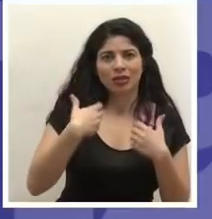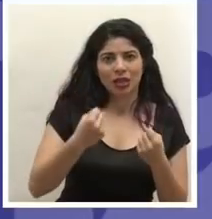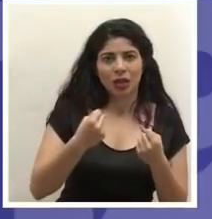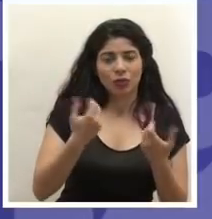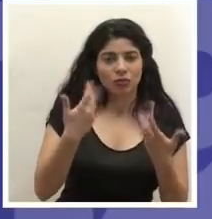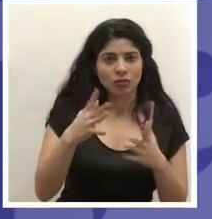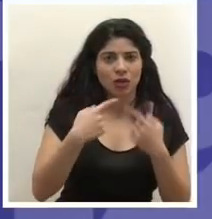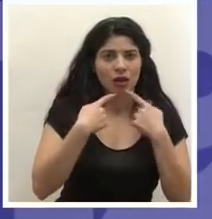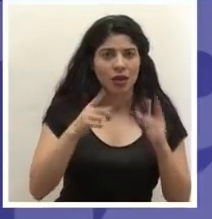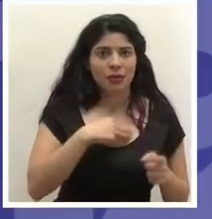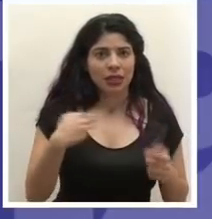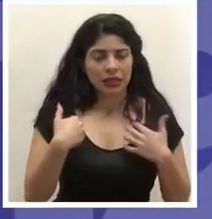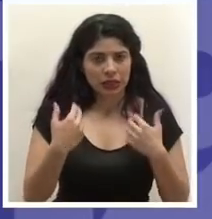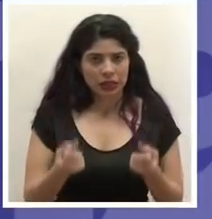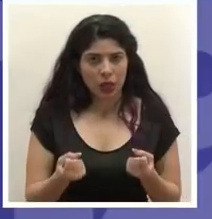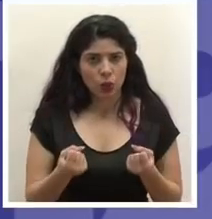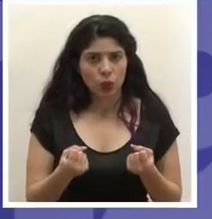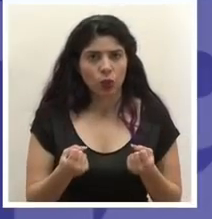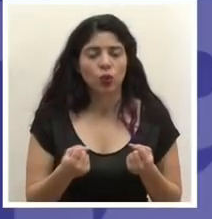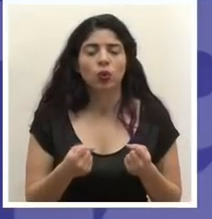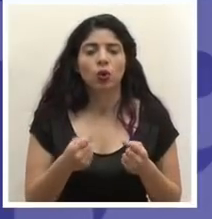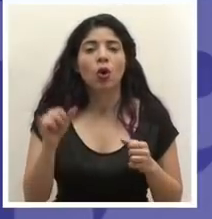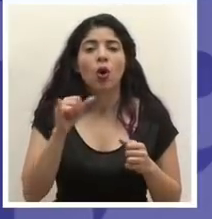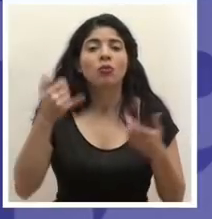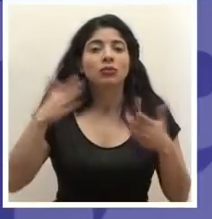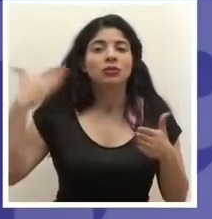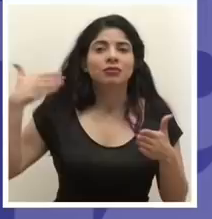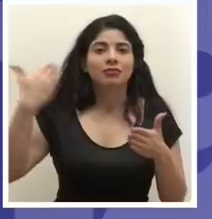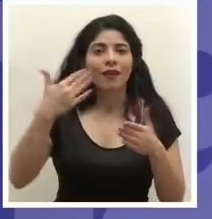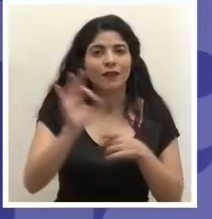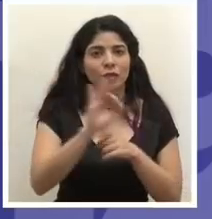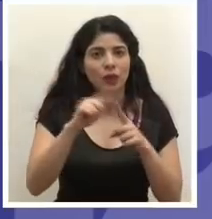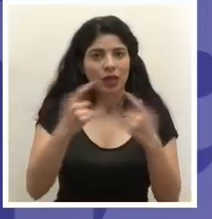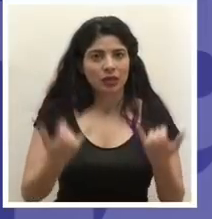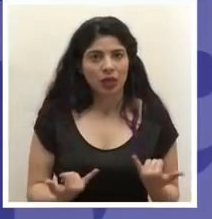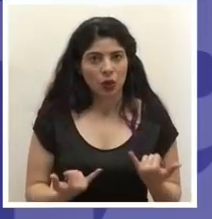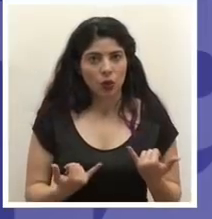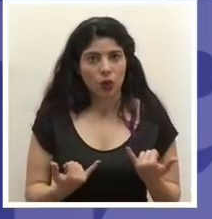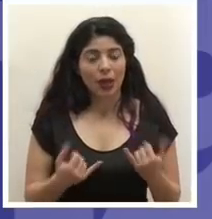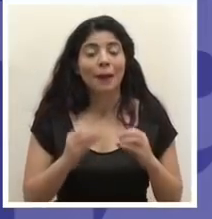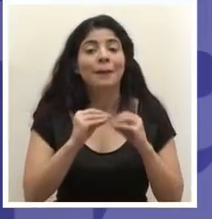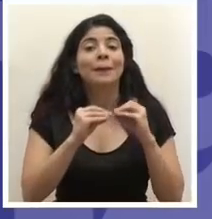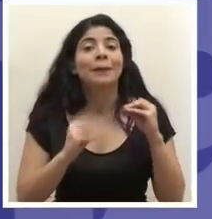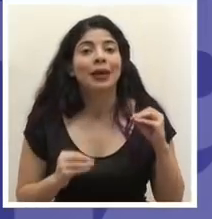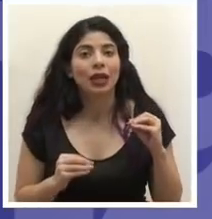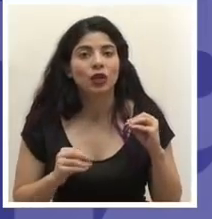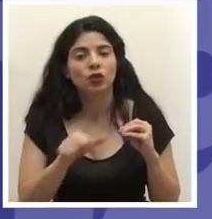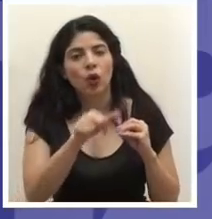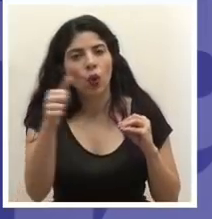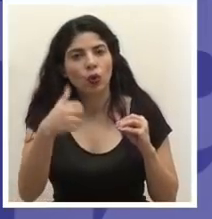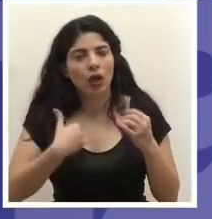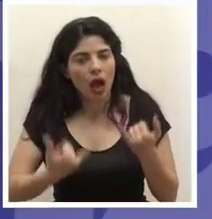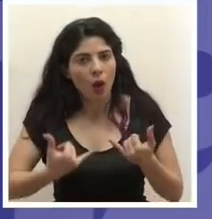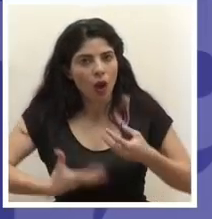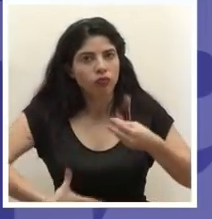emitidas por el Ministerio de Salud según han venido funcionando hasta este momento exceptuando las siguientes medidas que voy a